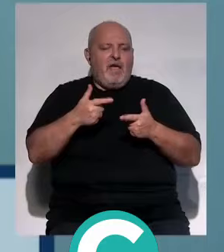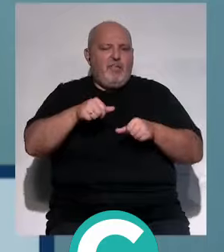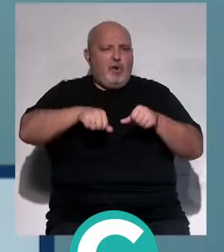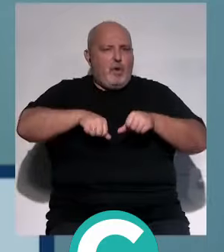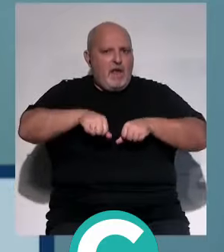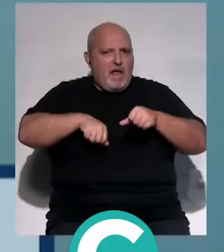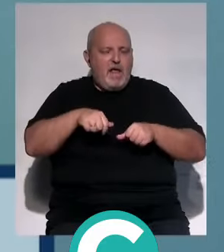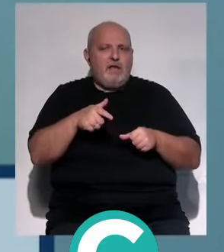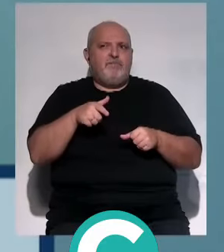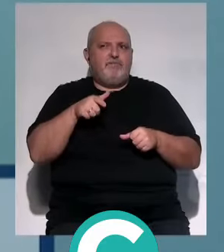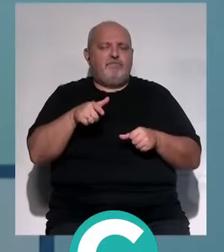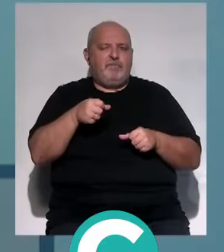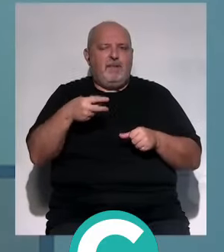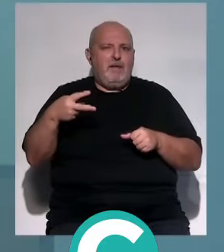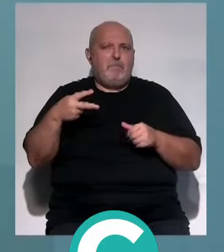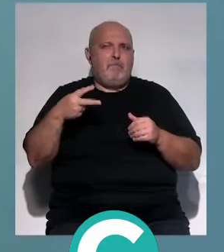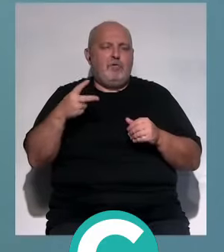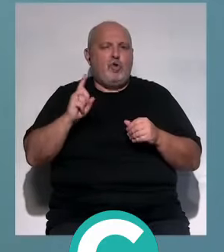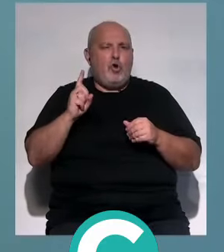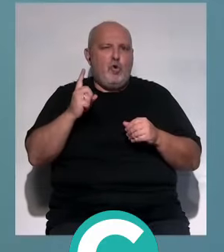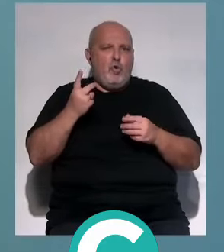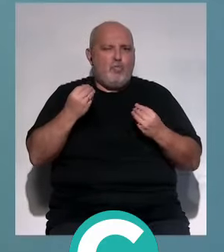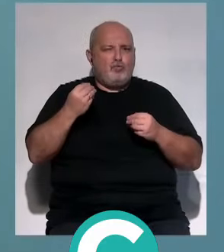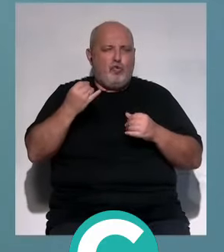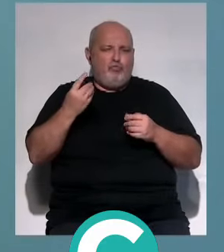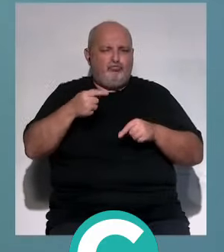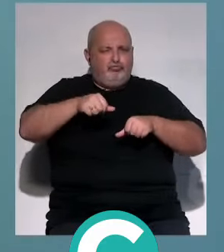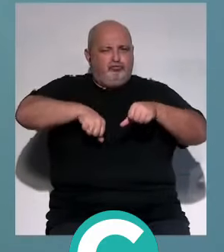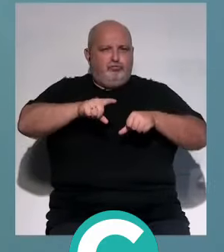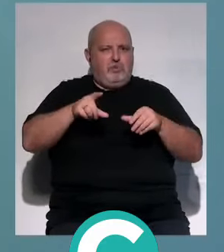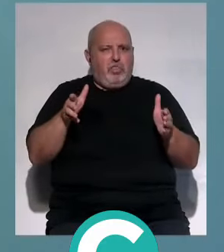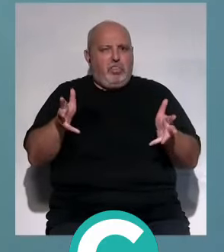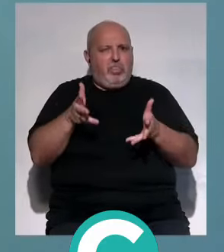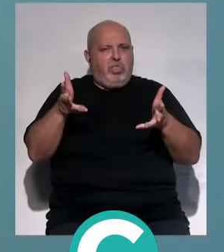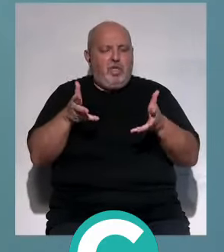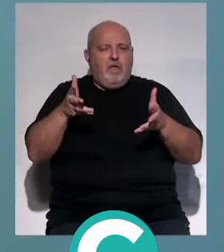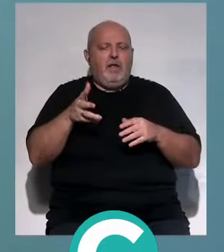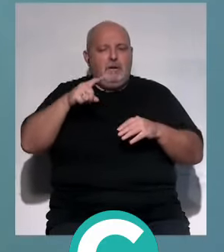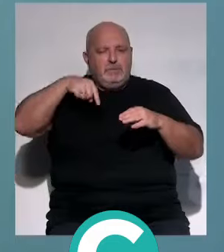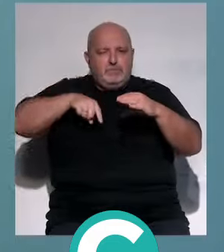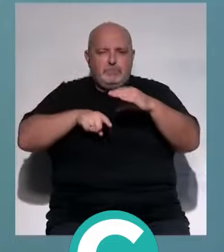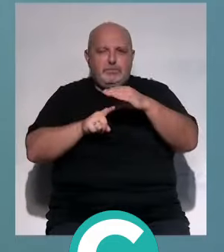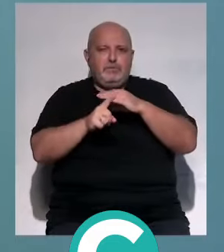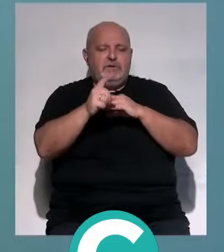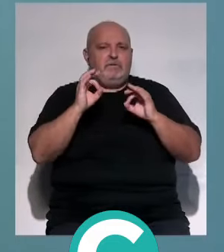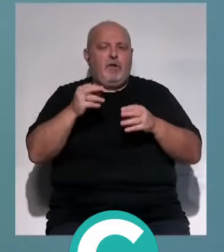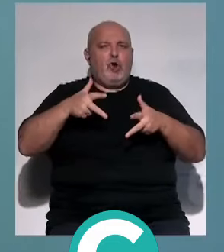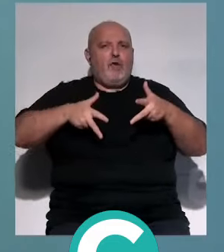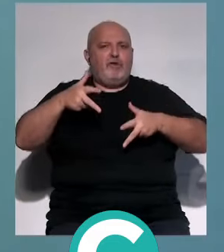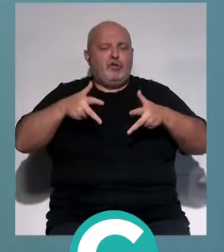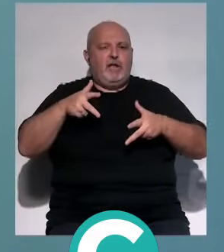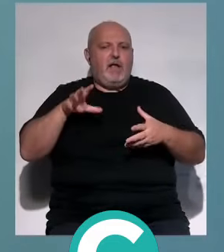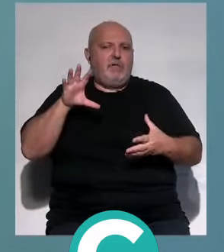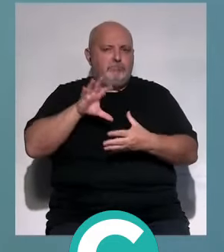también mínimamente invasiva de la urología funcional y de la cirugía laparoscópica para el tratamiento y cirugía robótica